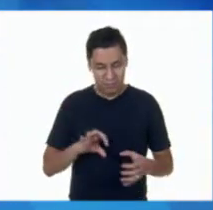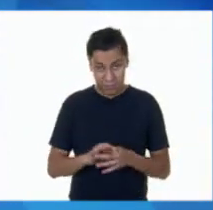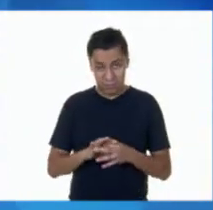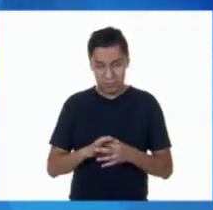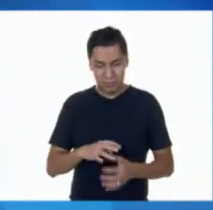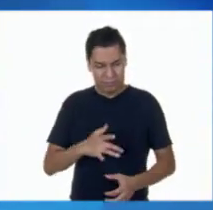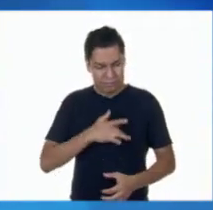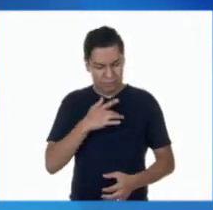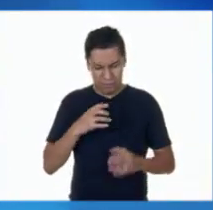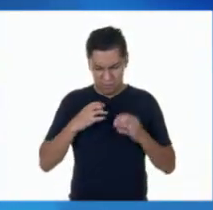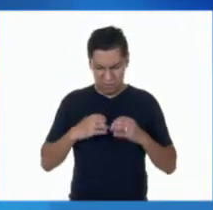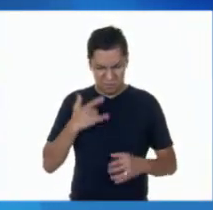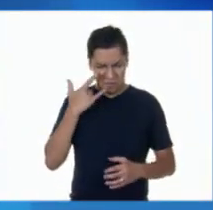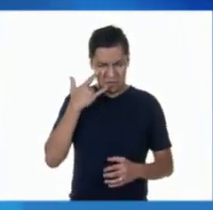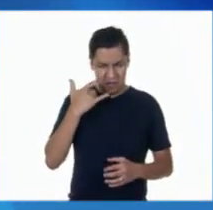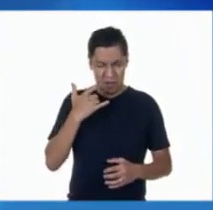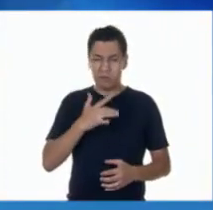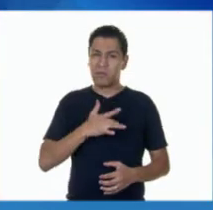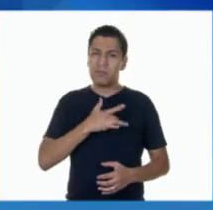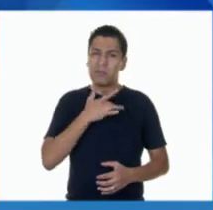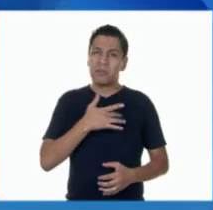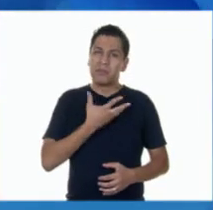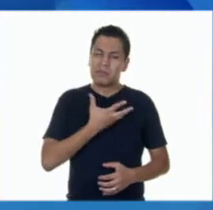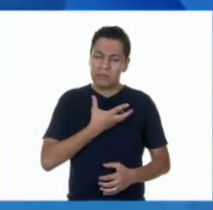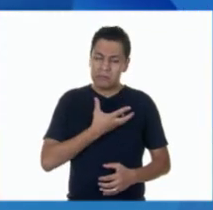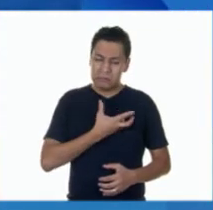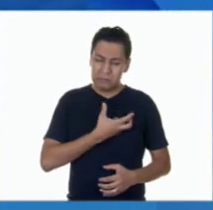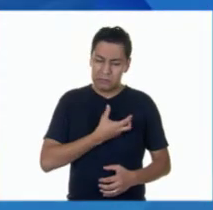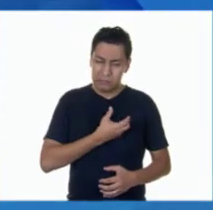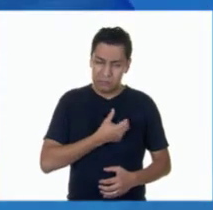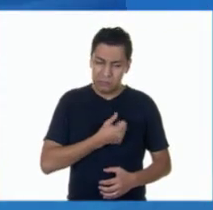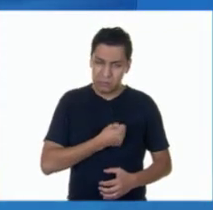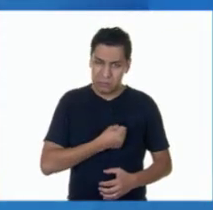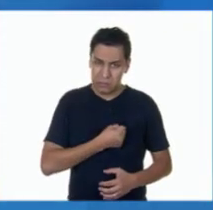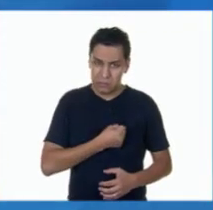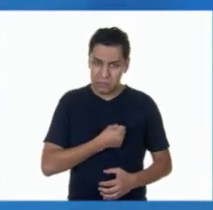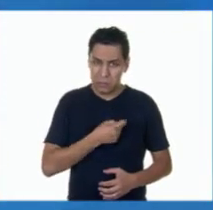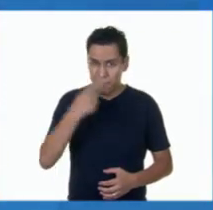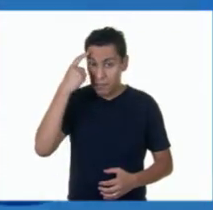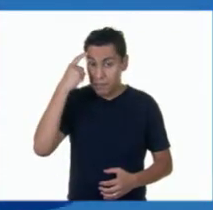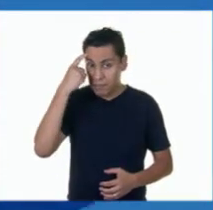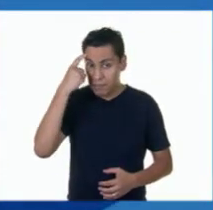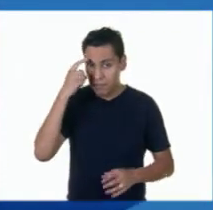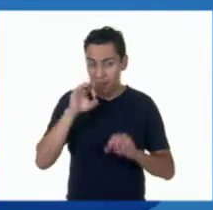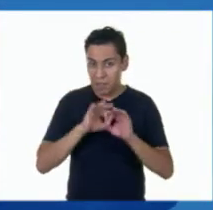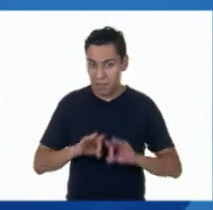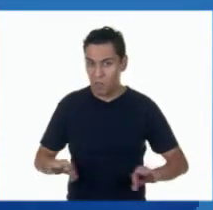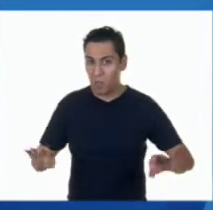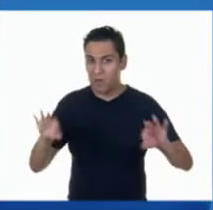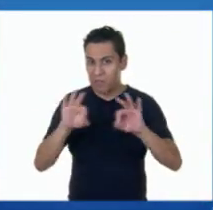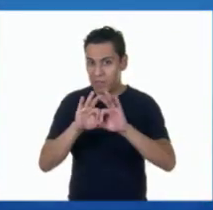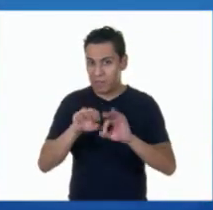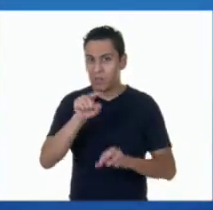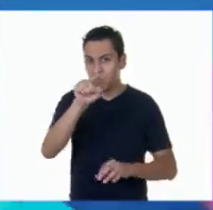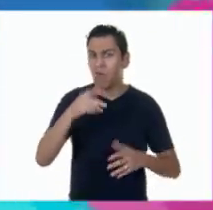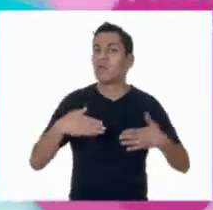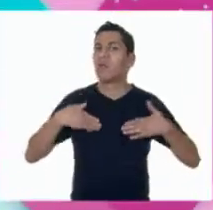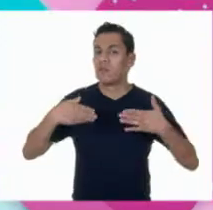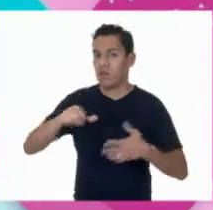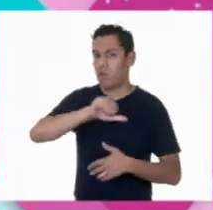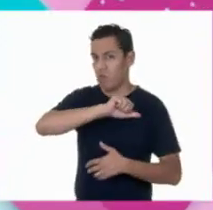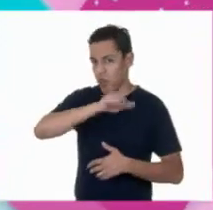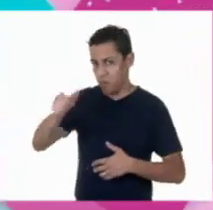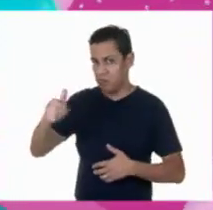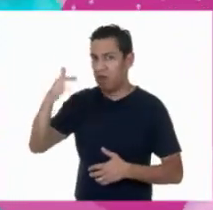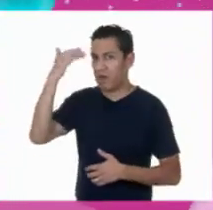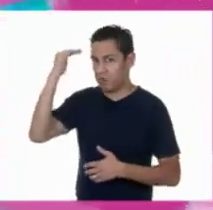en el cuerpo, en el corazón o en la mente, lo importante es explicarle a alguien más lo que estamos sintiendo.